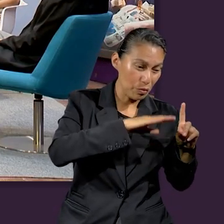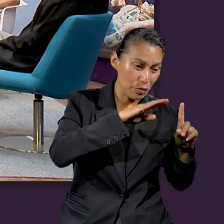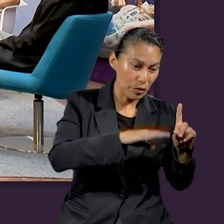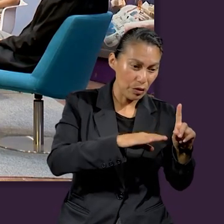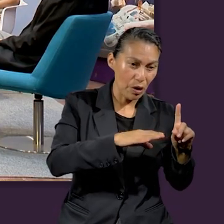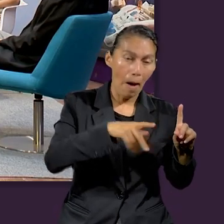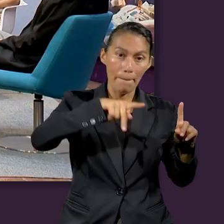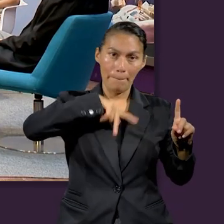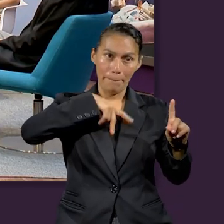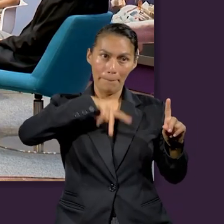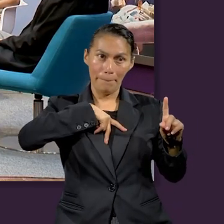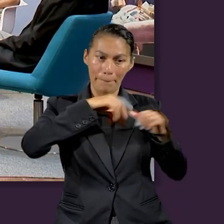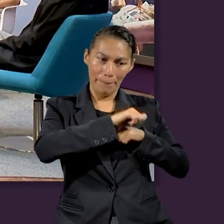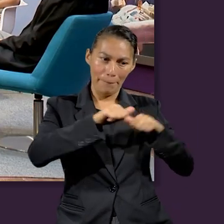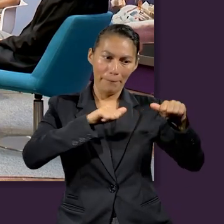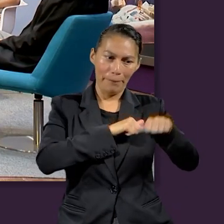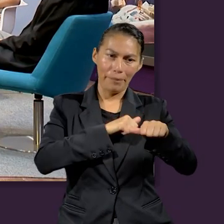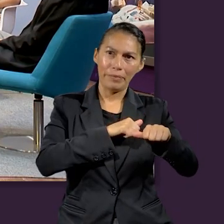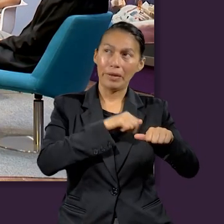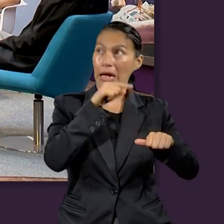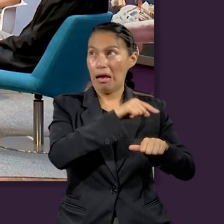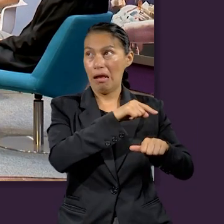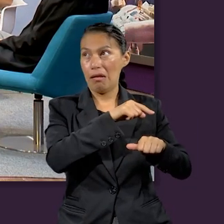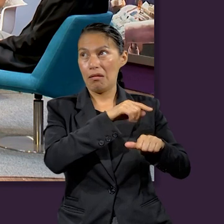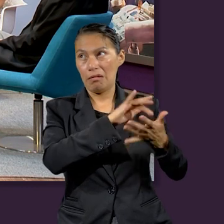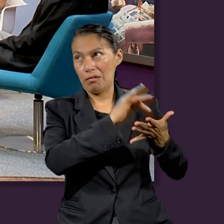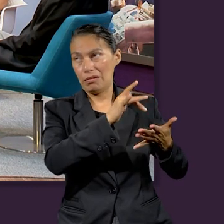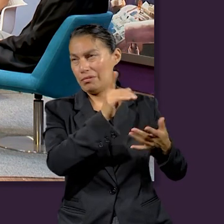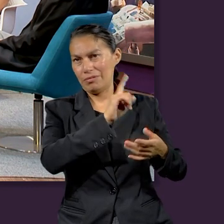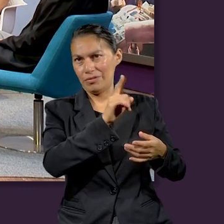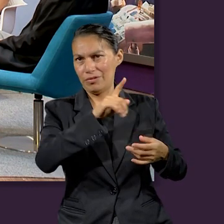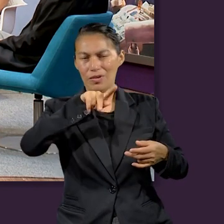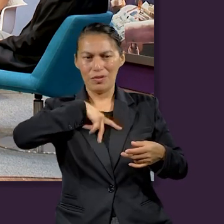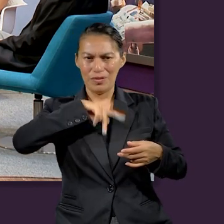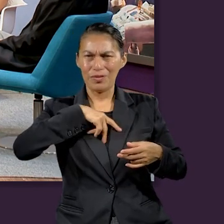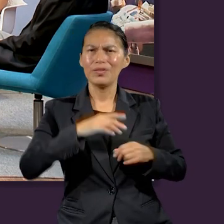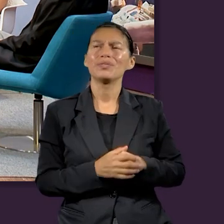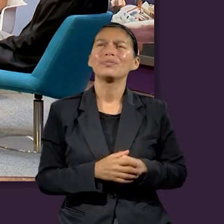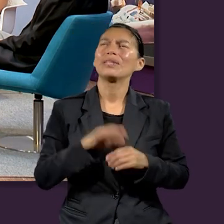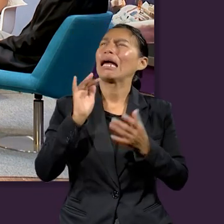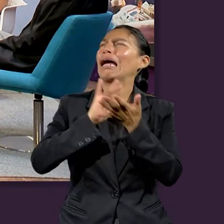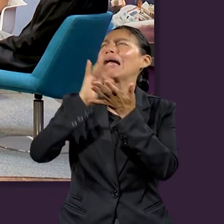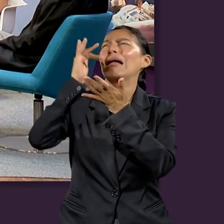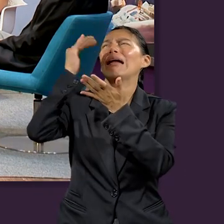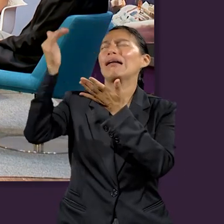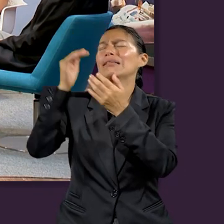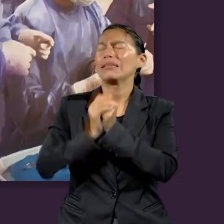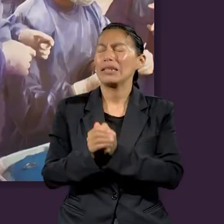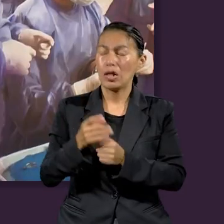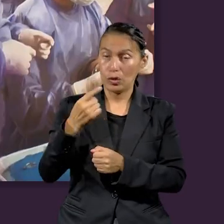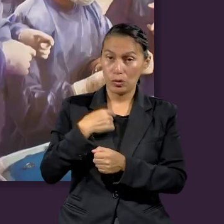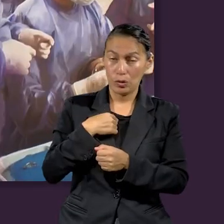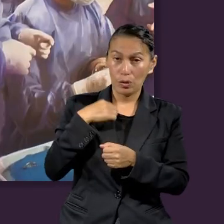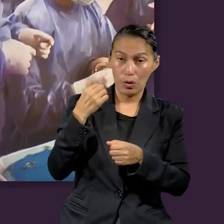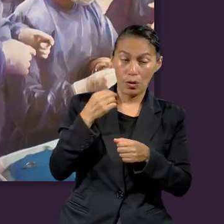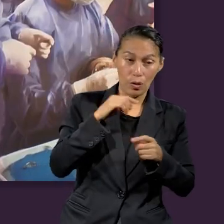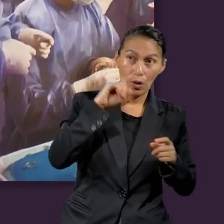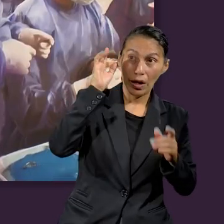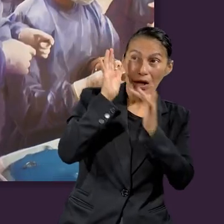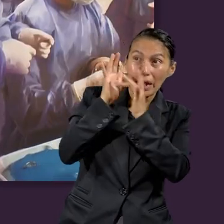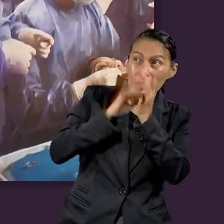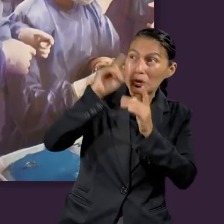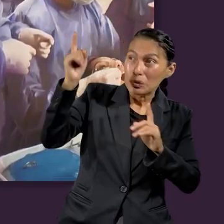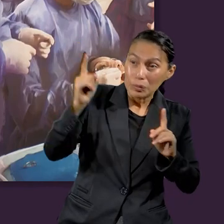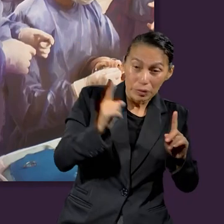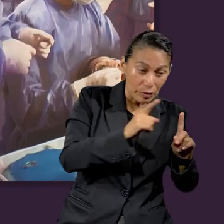nosotros y no para sí mismo. Estoy agradecida con ello porque el sacrificio que hizo Dios me da una oportunidad